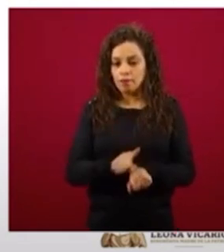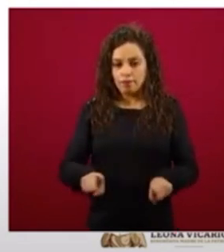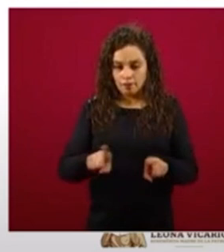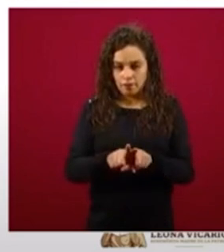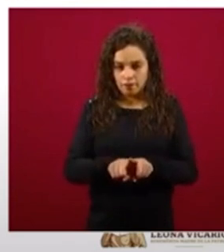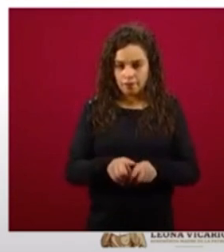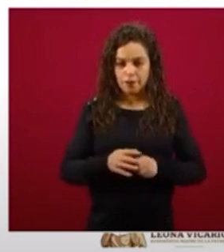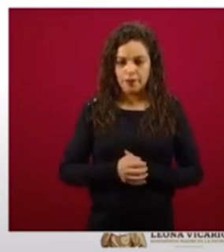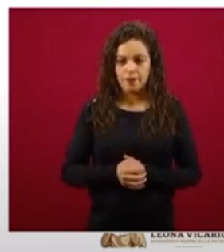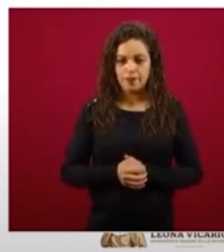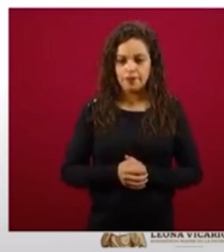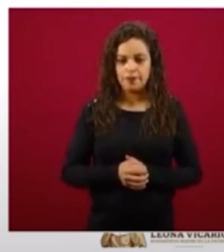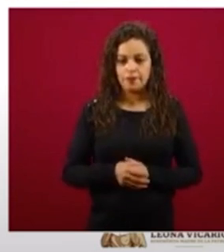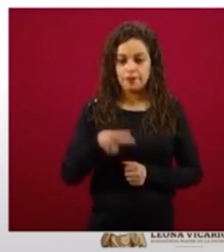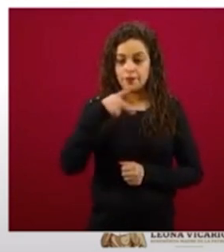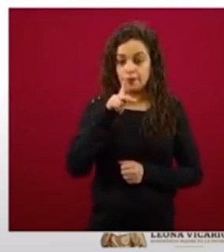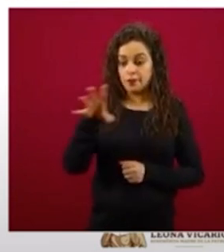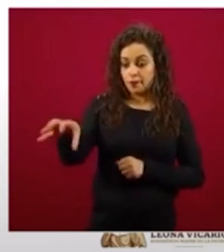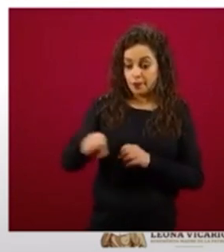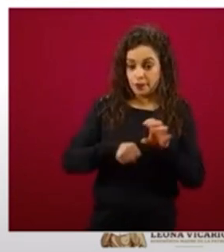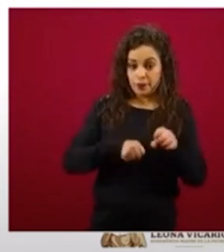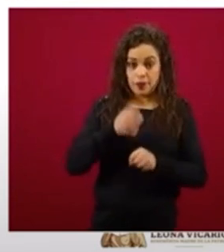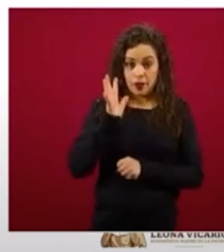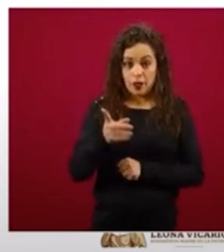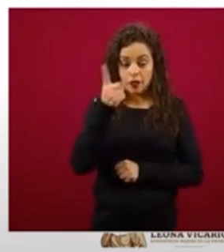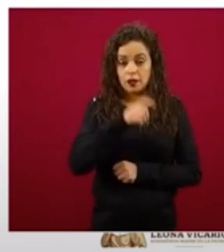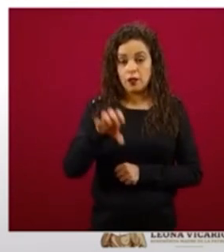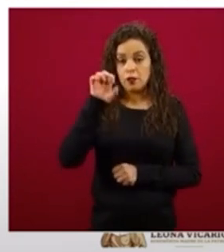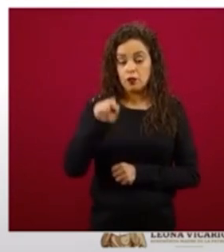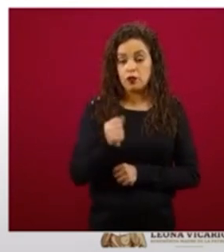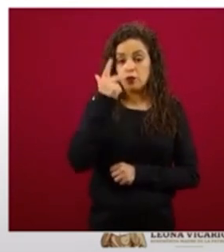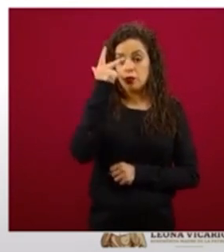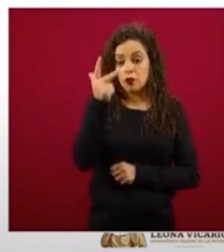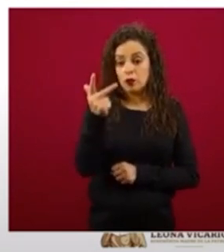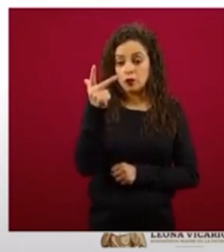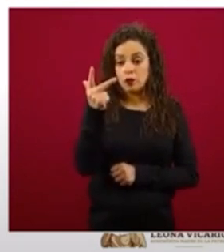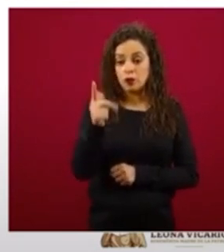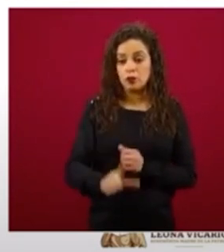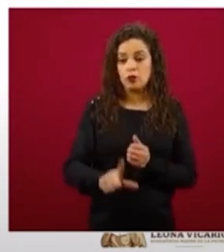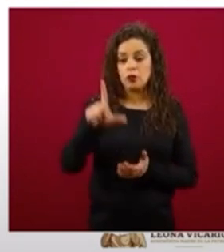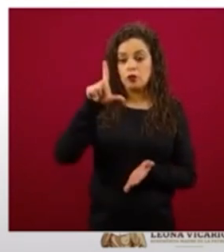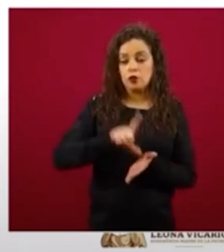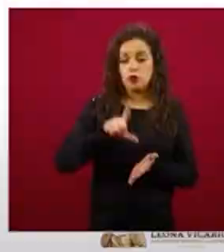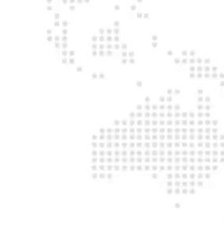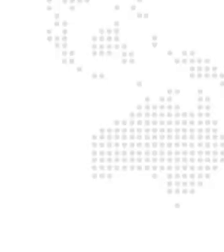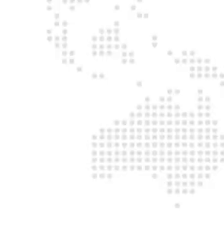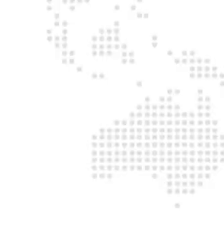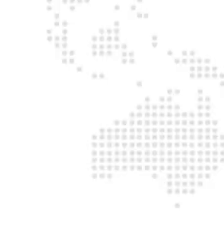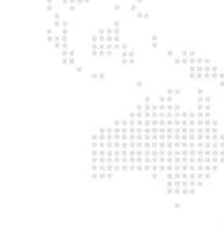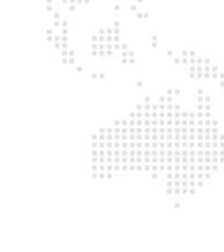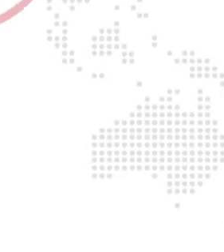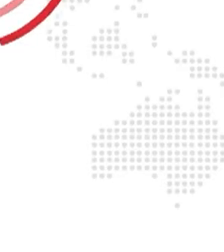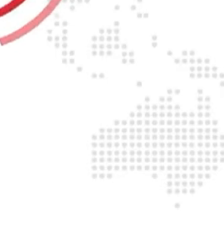168 millones de litros de leche con ese precio de garantía.